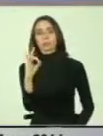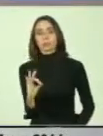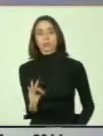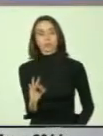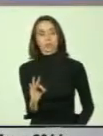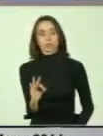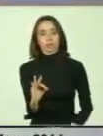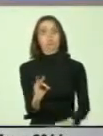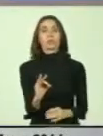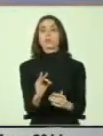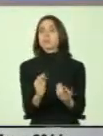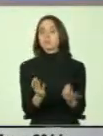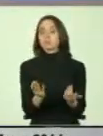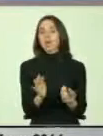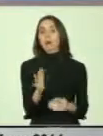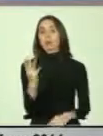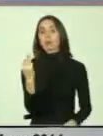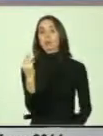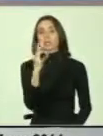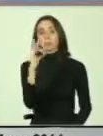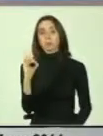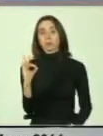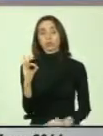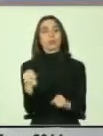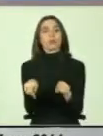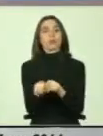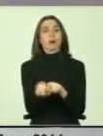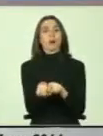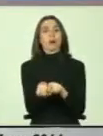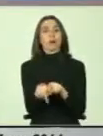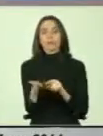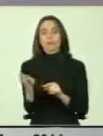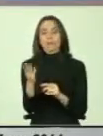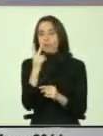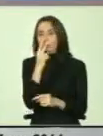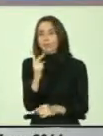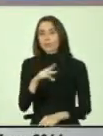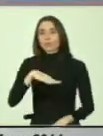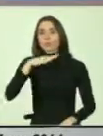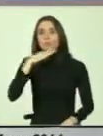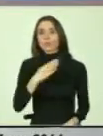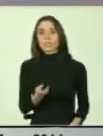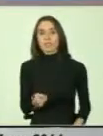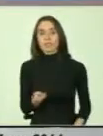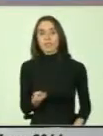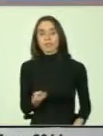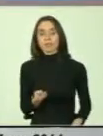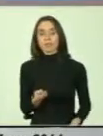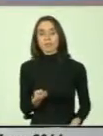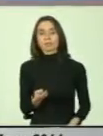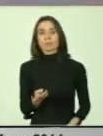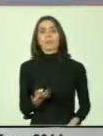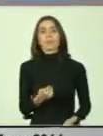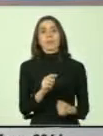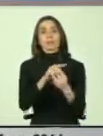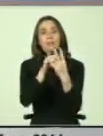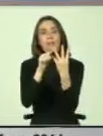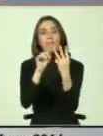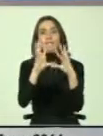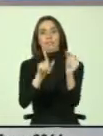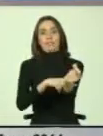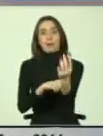sea, que además, aunque fuese el 13, el dato más alto, y aún así es muy insuficiente. Uno de cada tres familias,